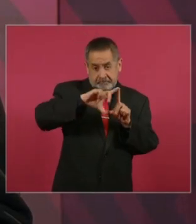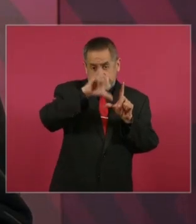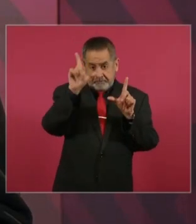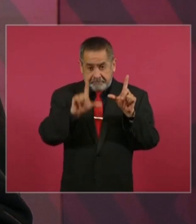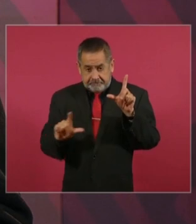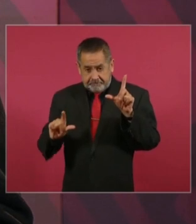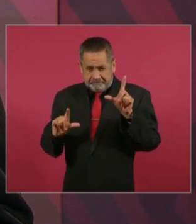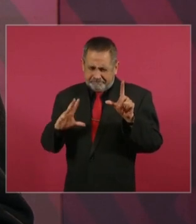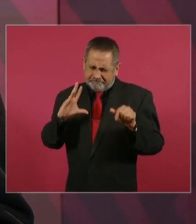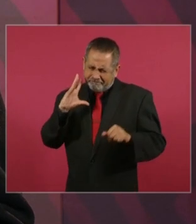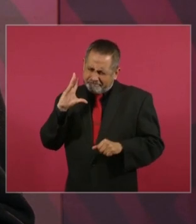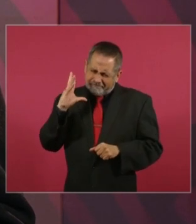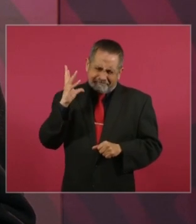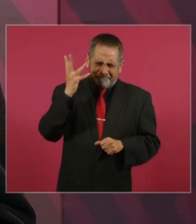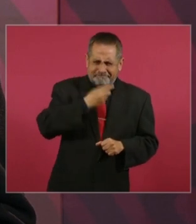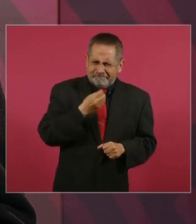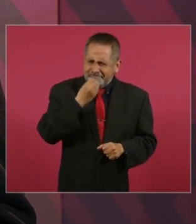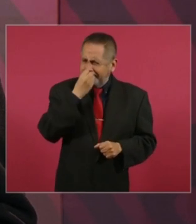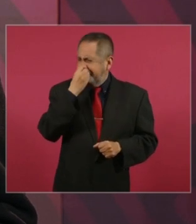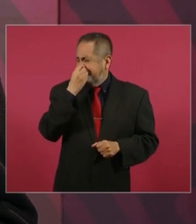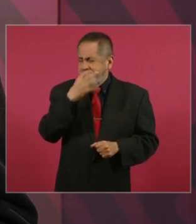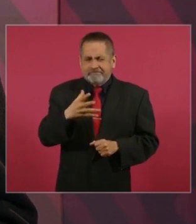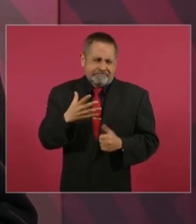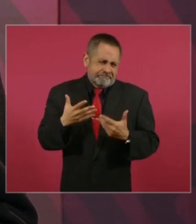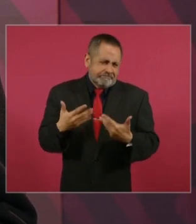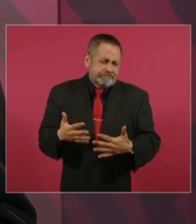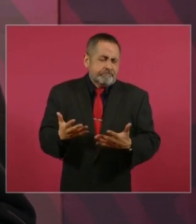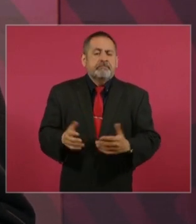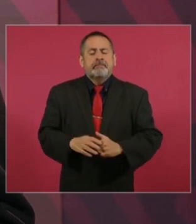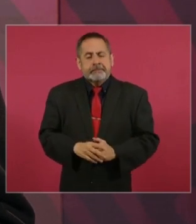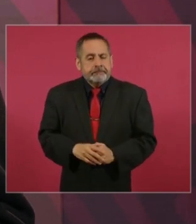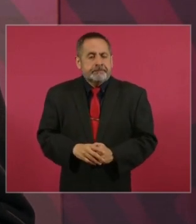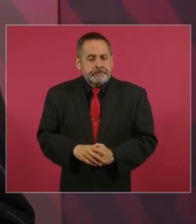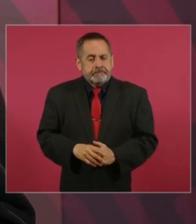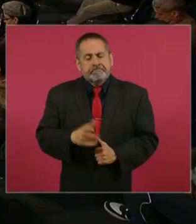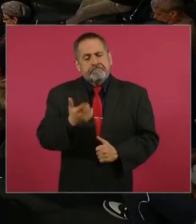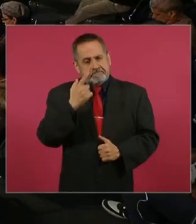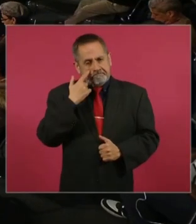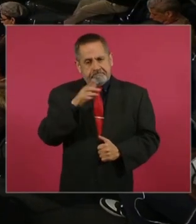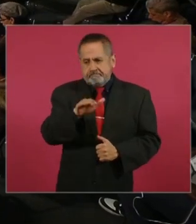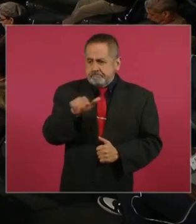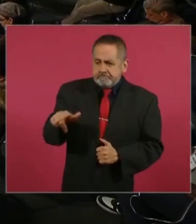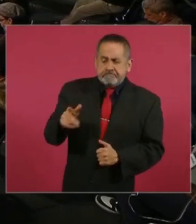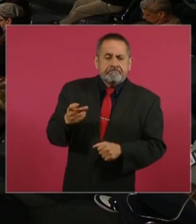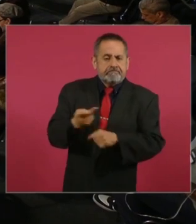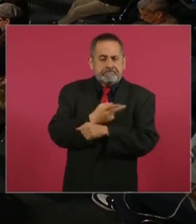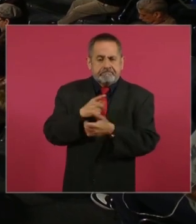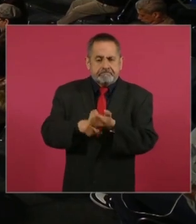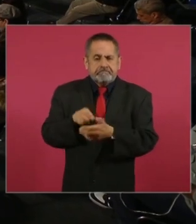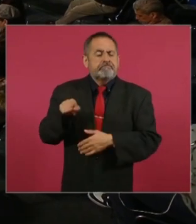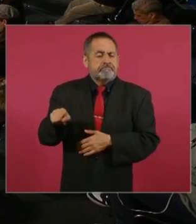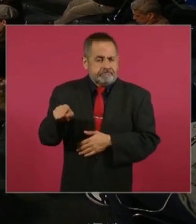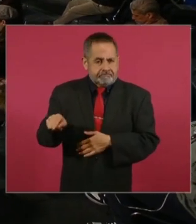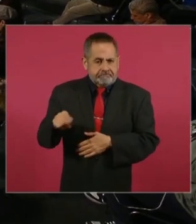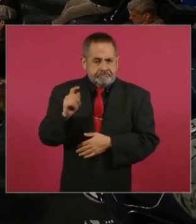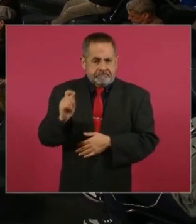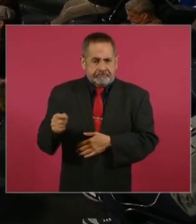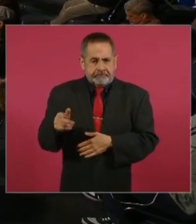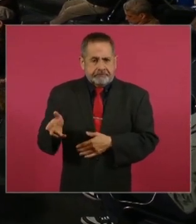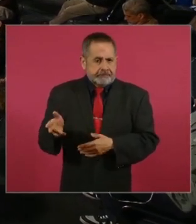nuestro país. Entonces, vamos a ver qué hacer para